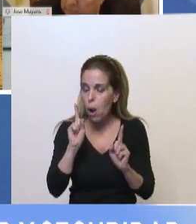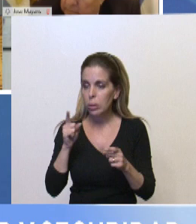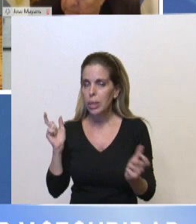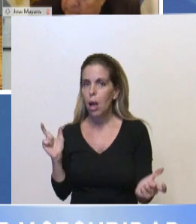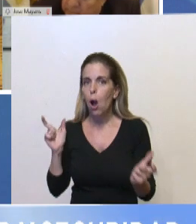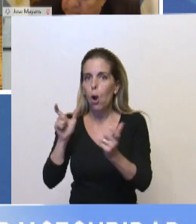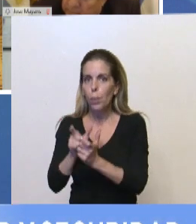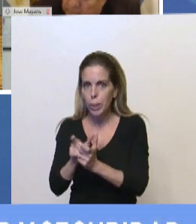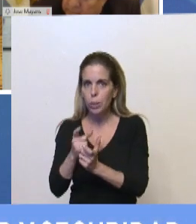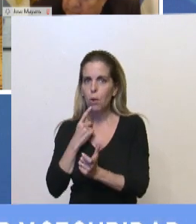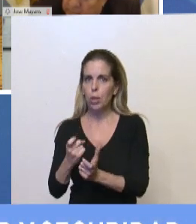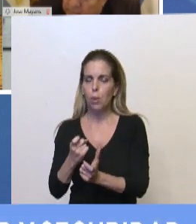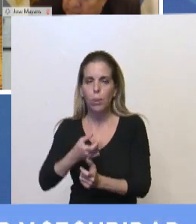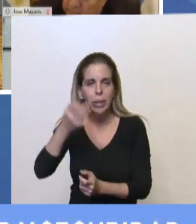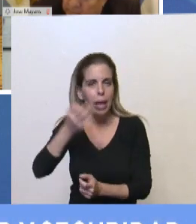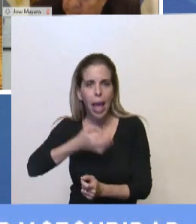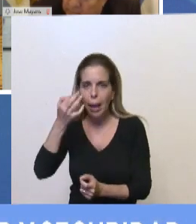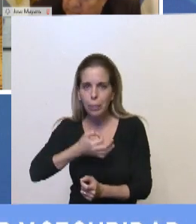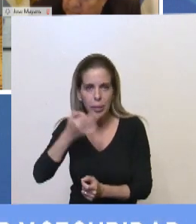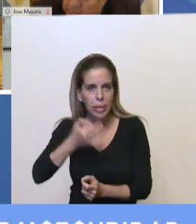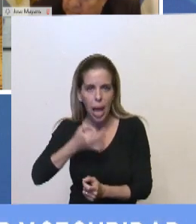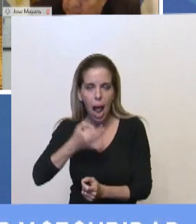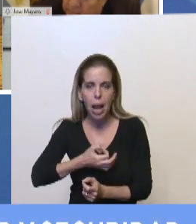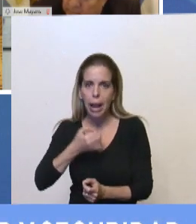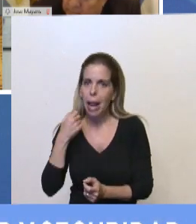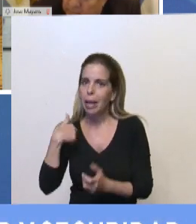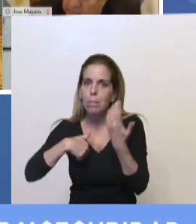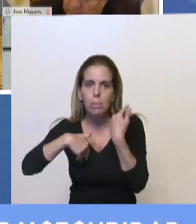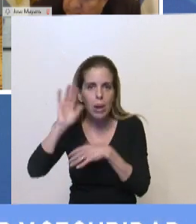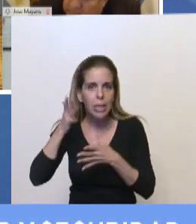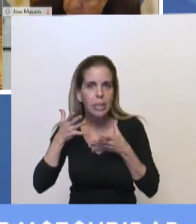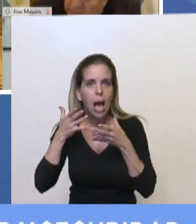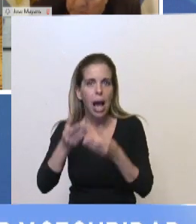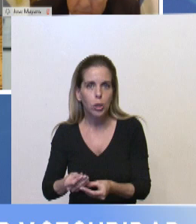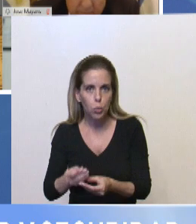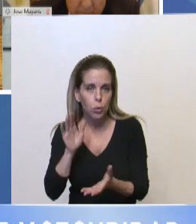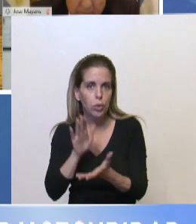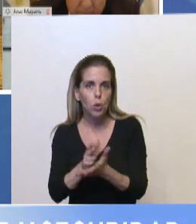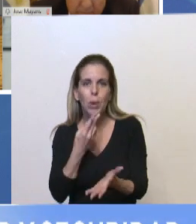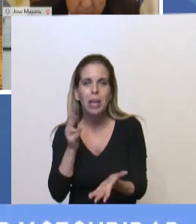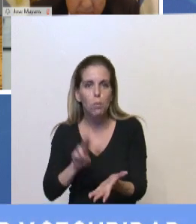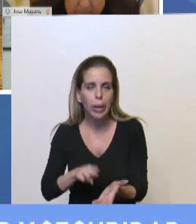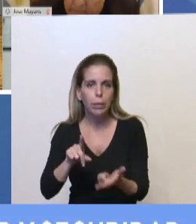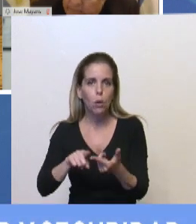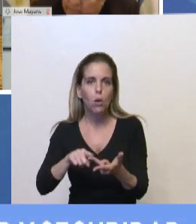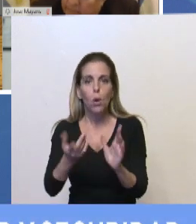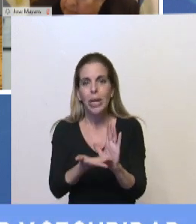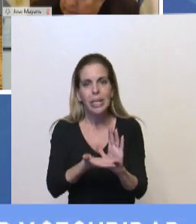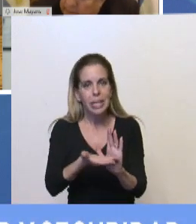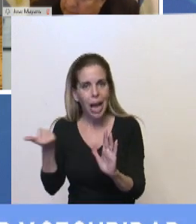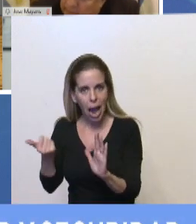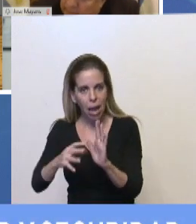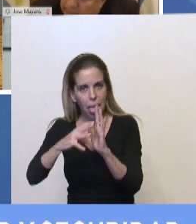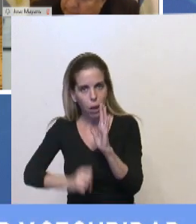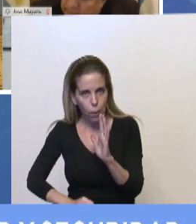que en especial la que le da beneficios de sanciones impositivas a quienes